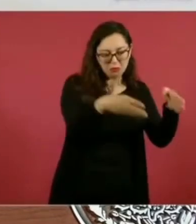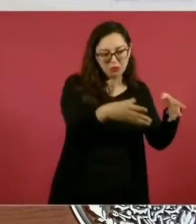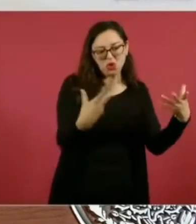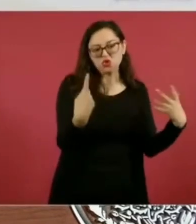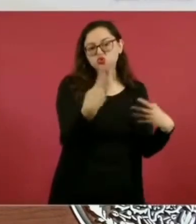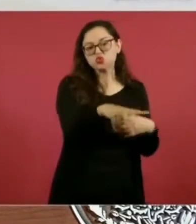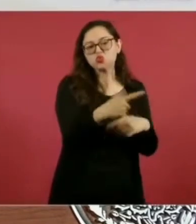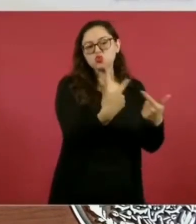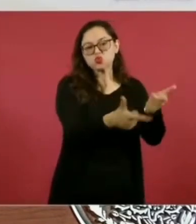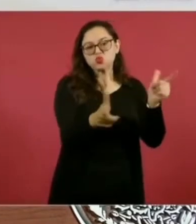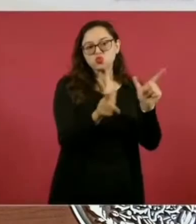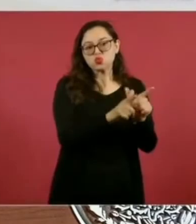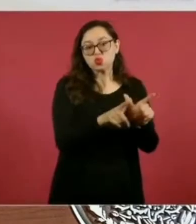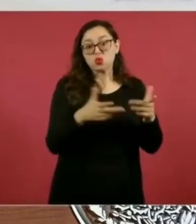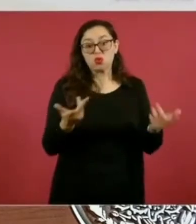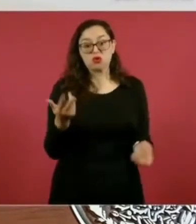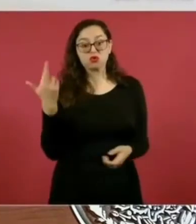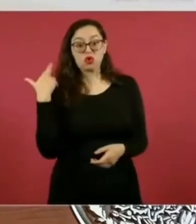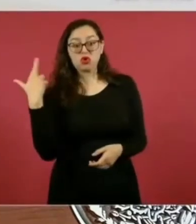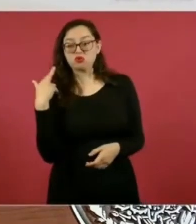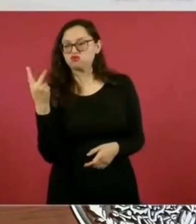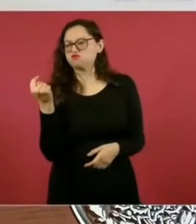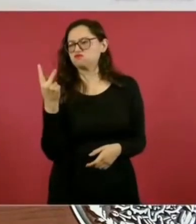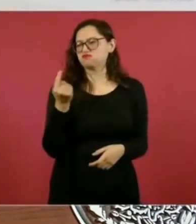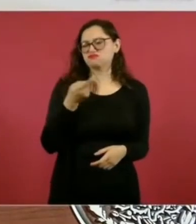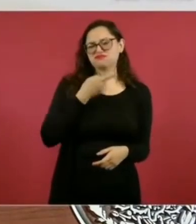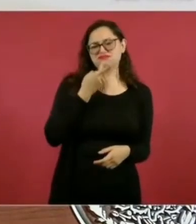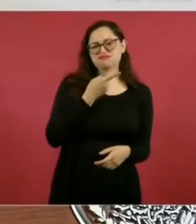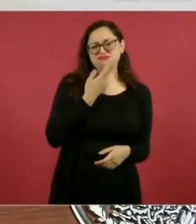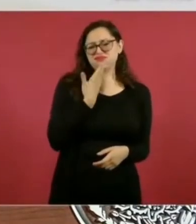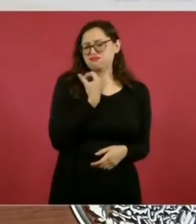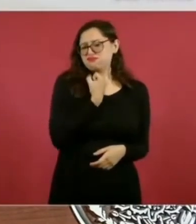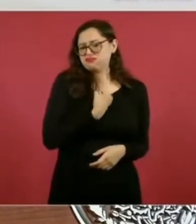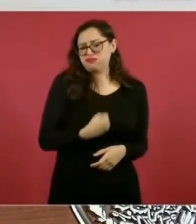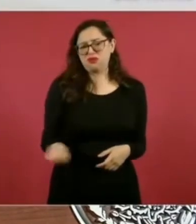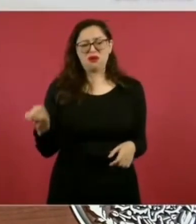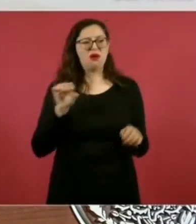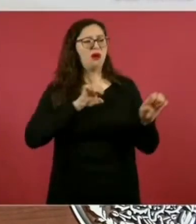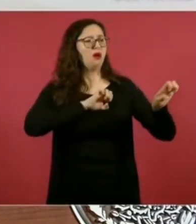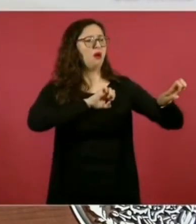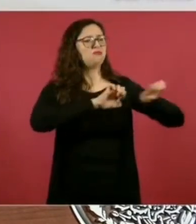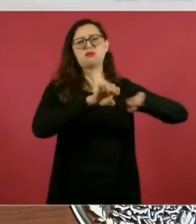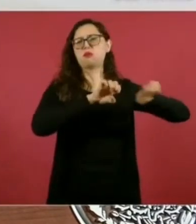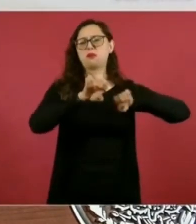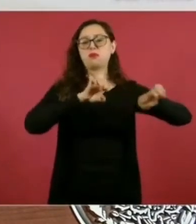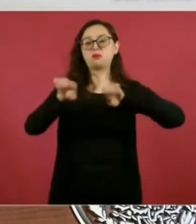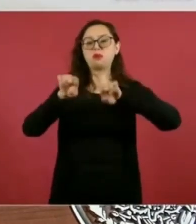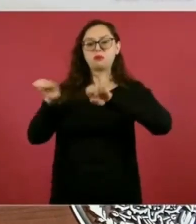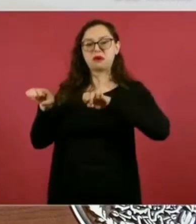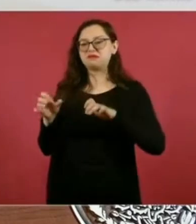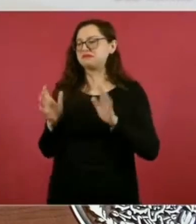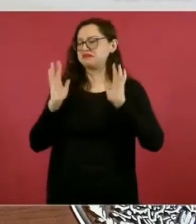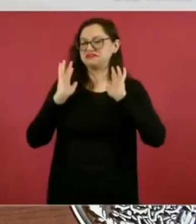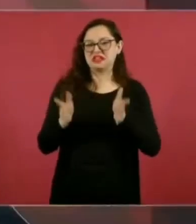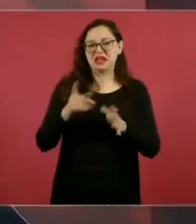los comentaristas de radio, de televisión más famosos, pues con eso,